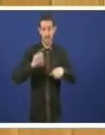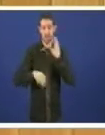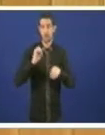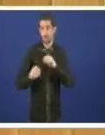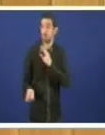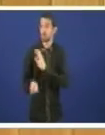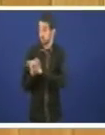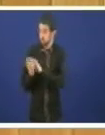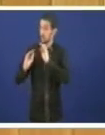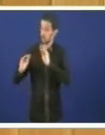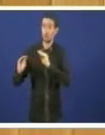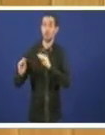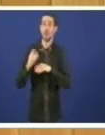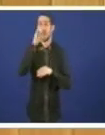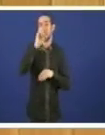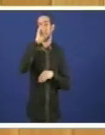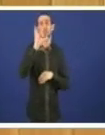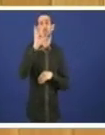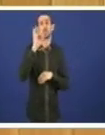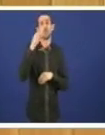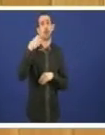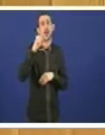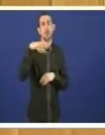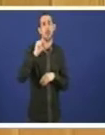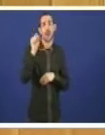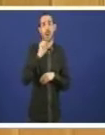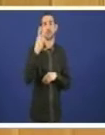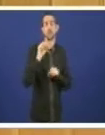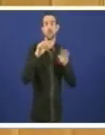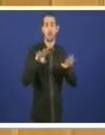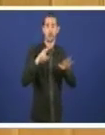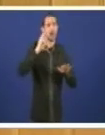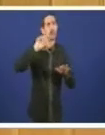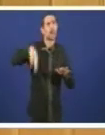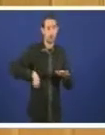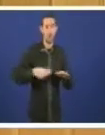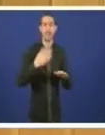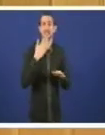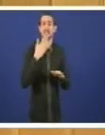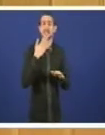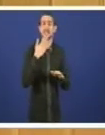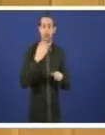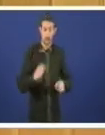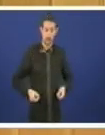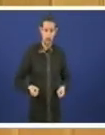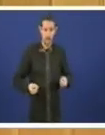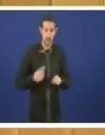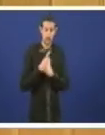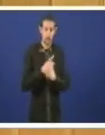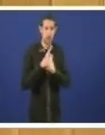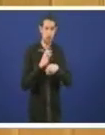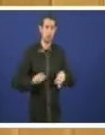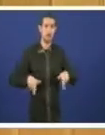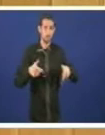residuos na memoria de xo gama do ano 2009 xa se reconhecía que sin ter en conta o gasto en transporte do lixo